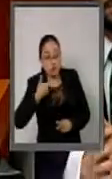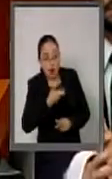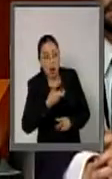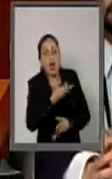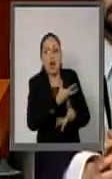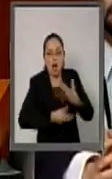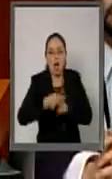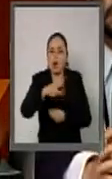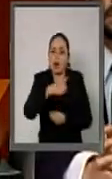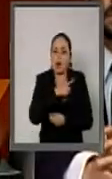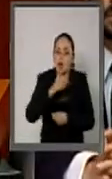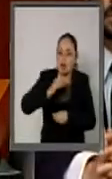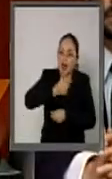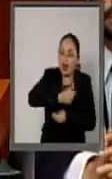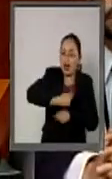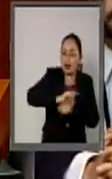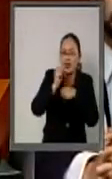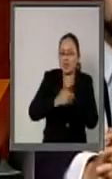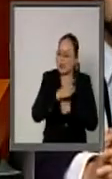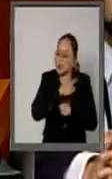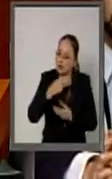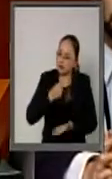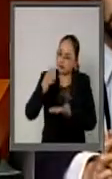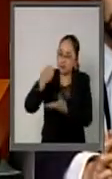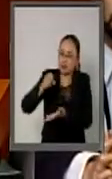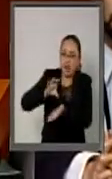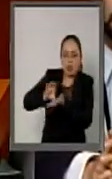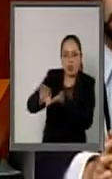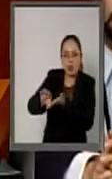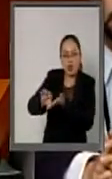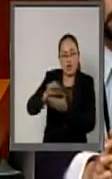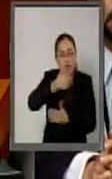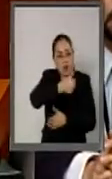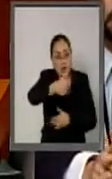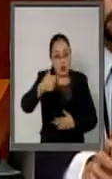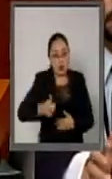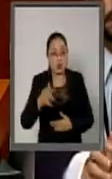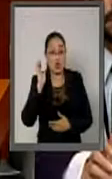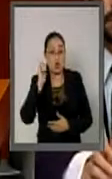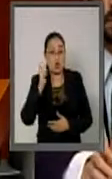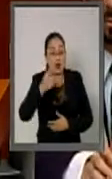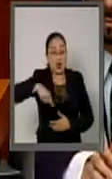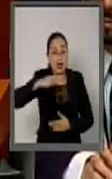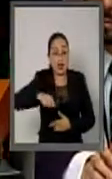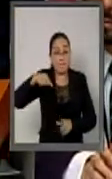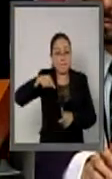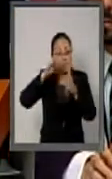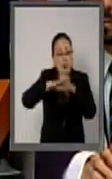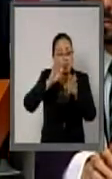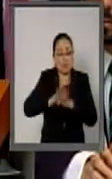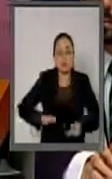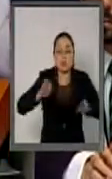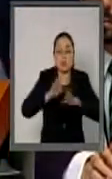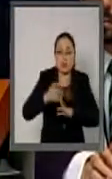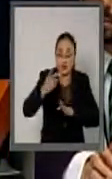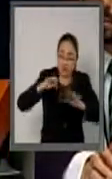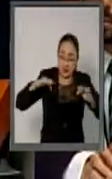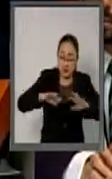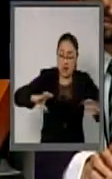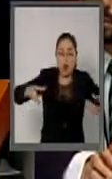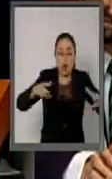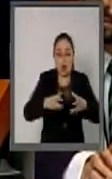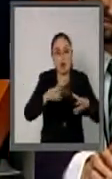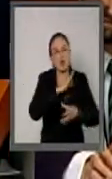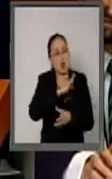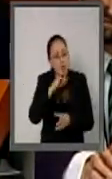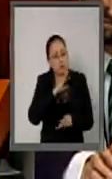presupuesto por parte de los Estados miembros y creemos que es tal vez uno de los logros más importantes de esta Asamblea, como lo son también